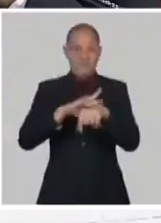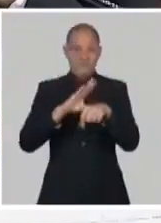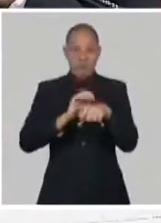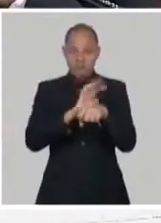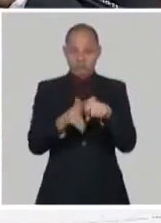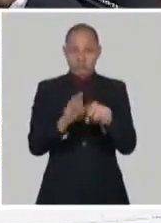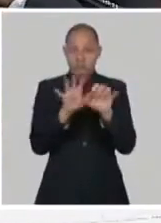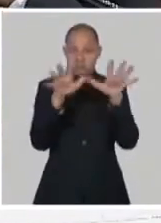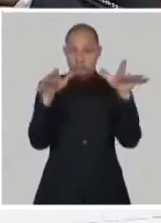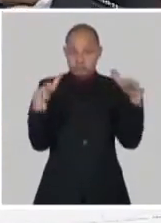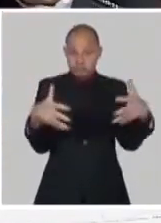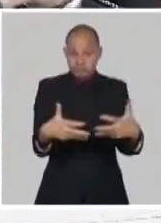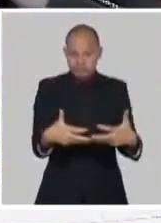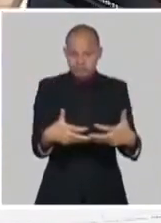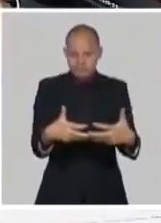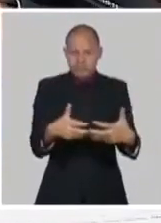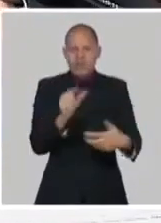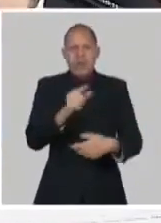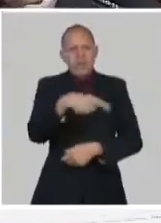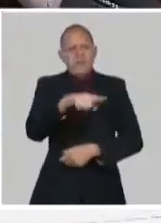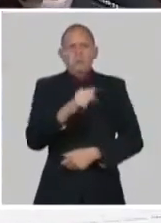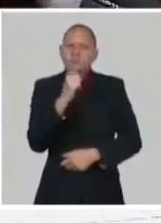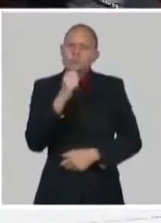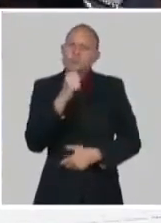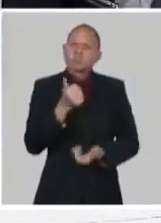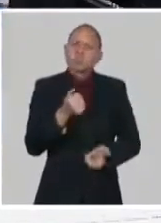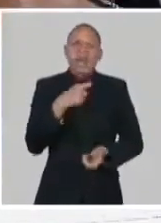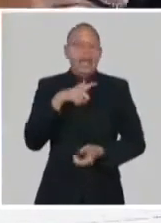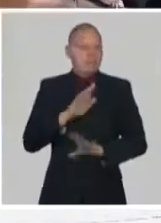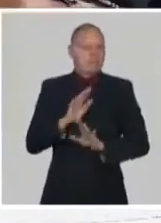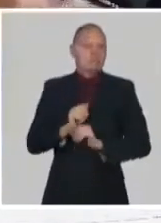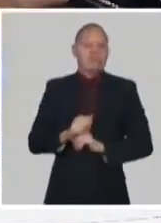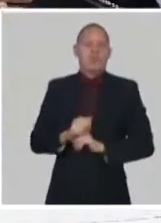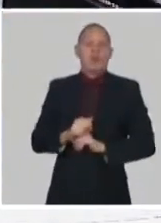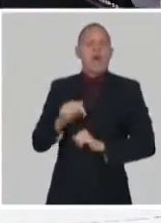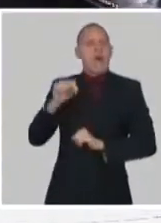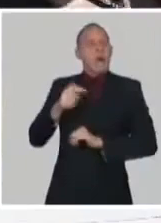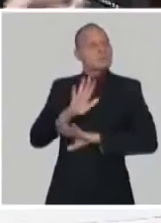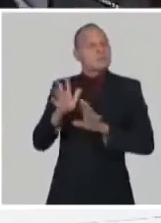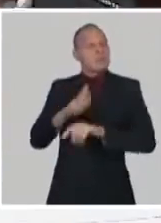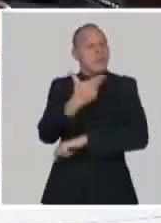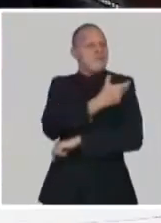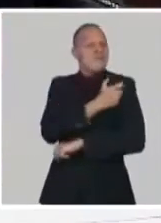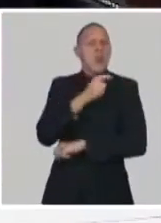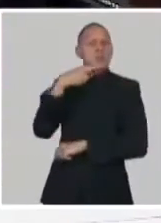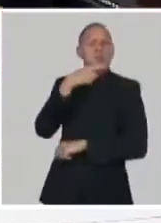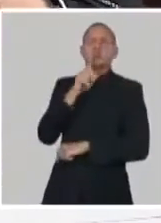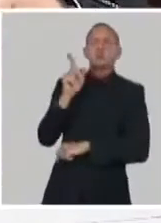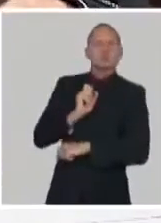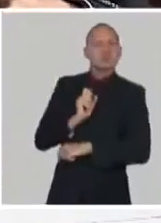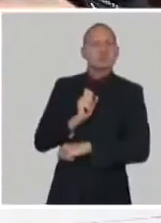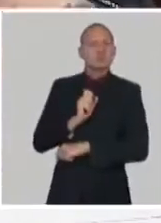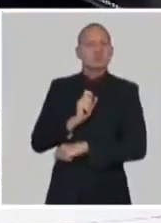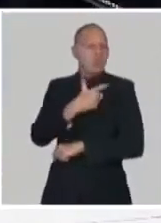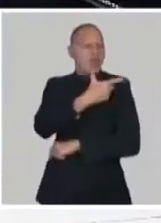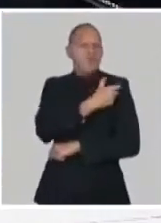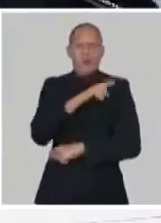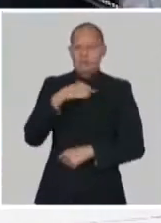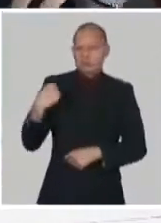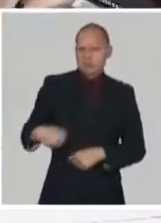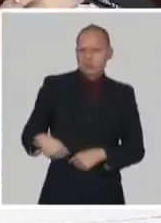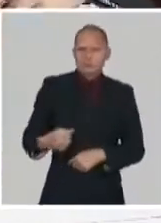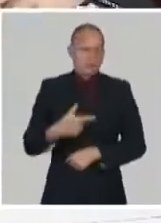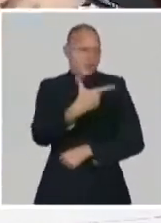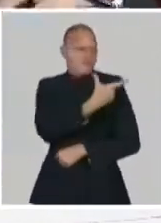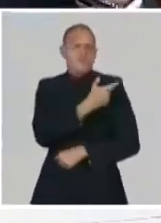Las personas dicen, bueno, si hay otras vacunas, ¿por qué en lo que nosotros terminamos la nuestra no vamos utilizando algunas de las que se han producido quizás